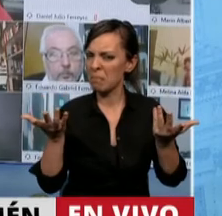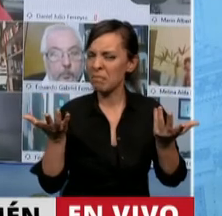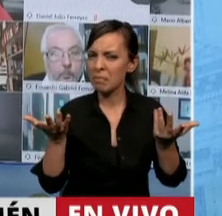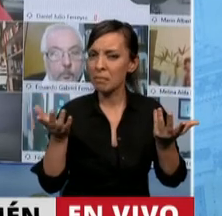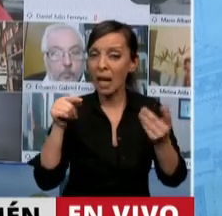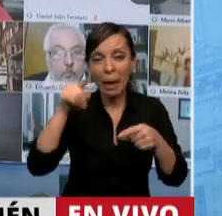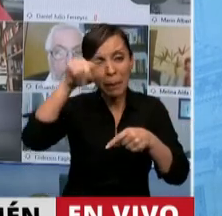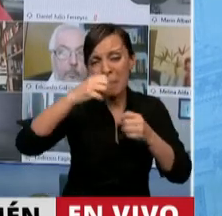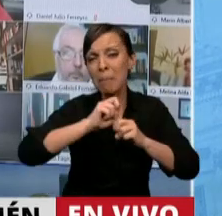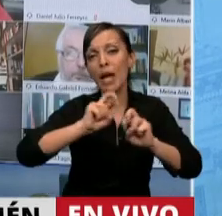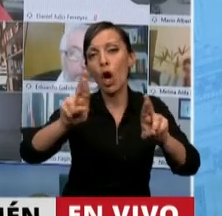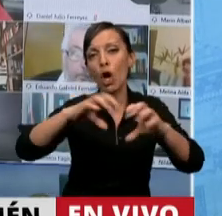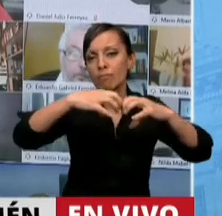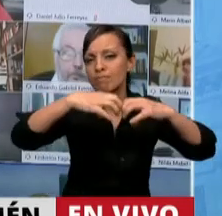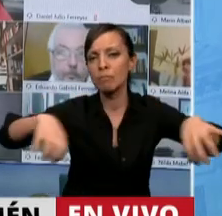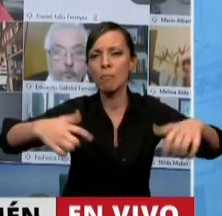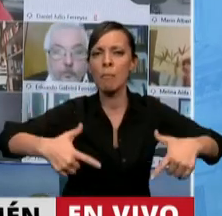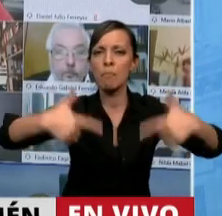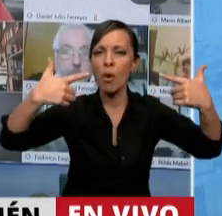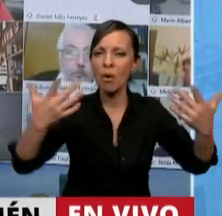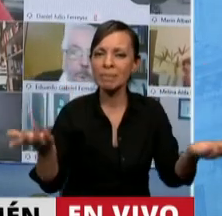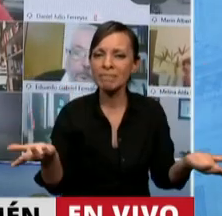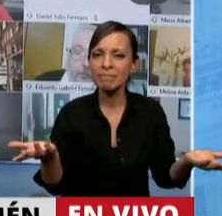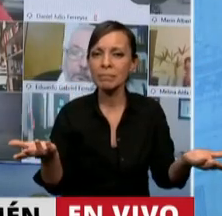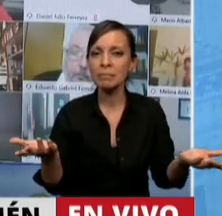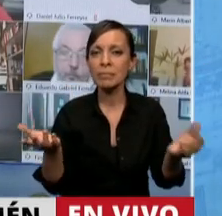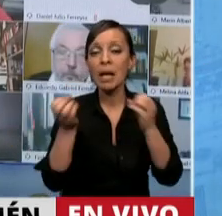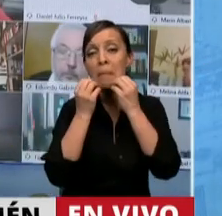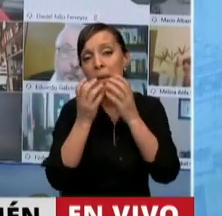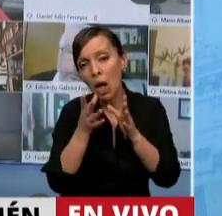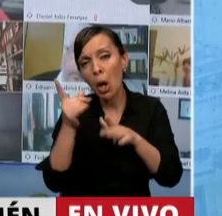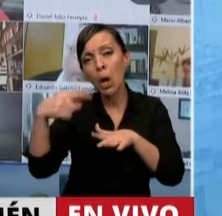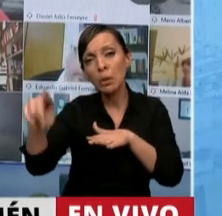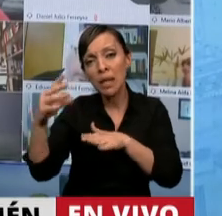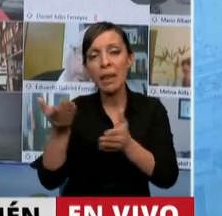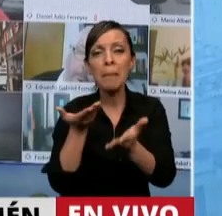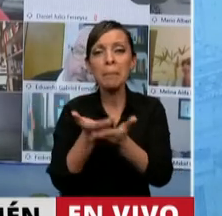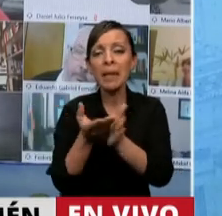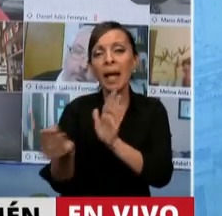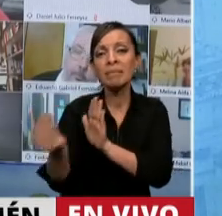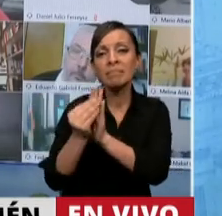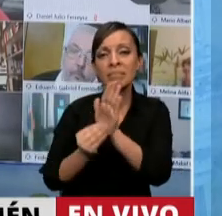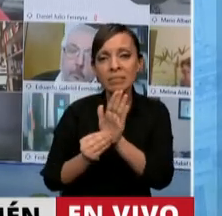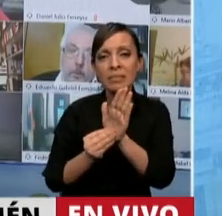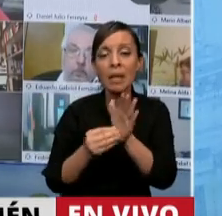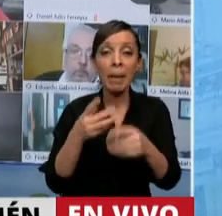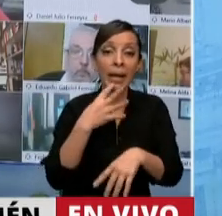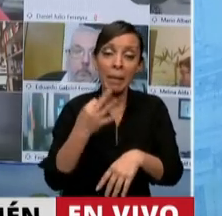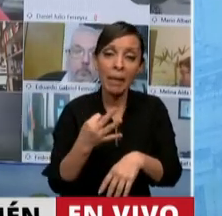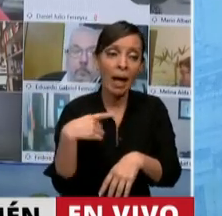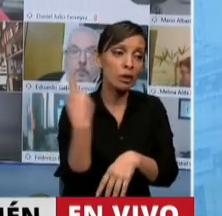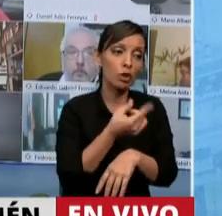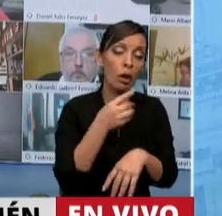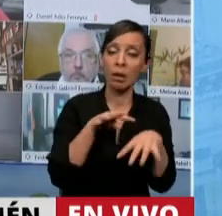vez más la grieta, que pidan agregarlos al diario de sesiones para que nos ahorren el martirio